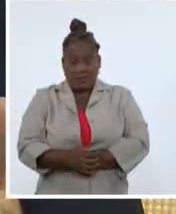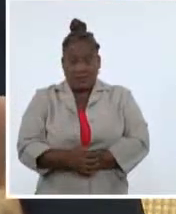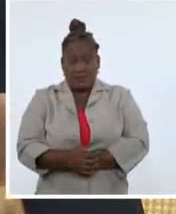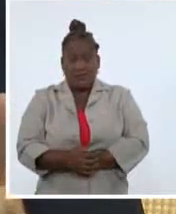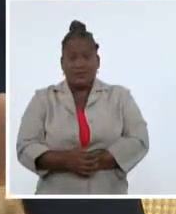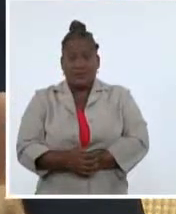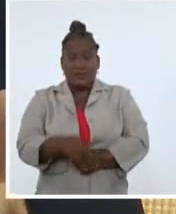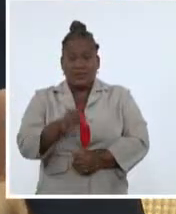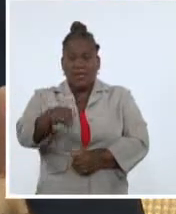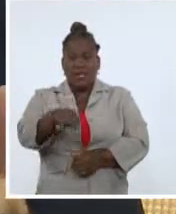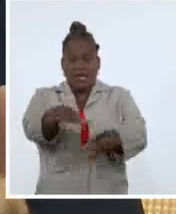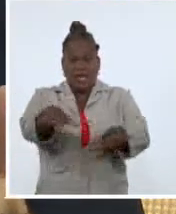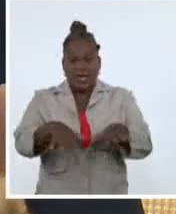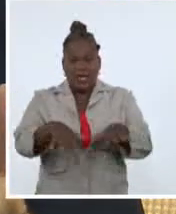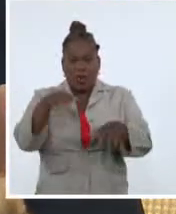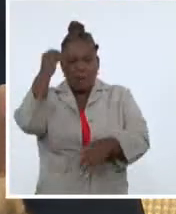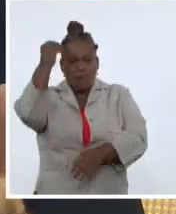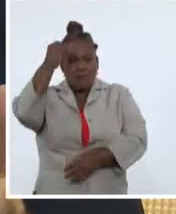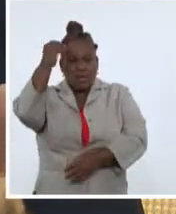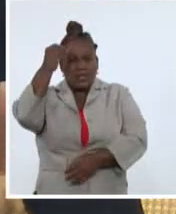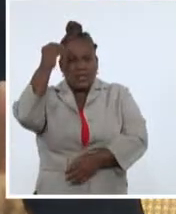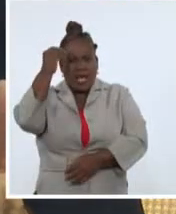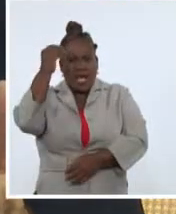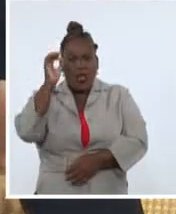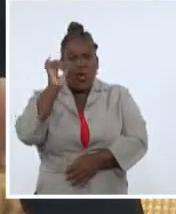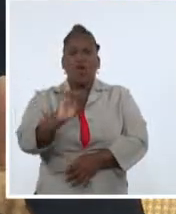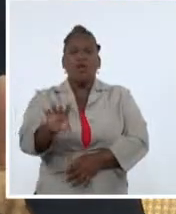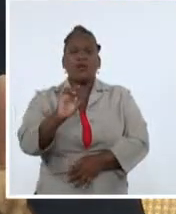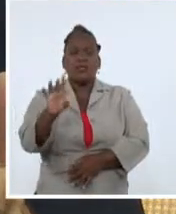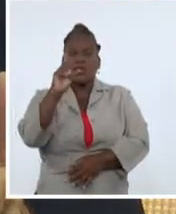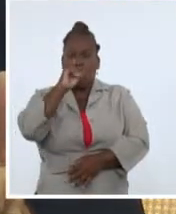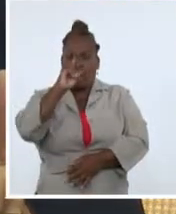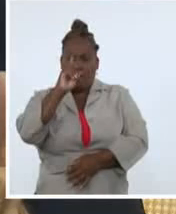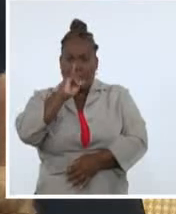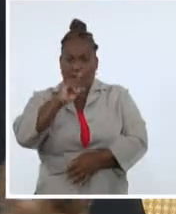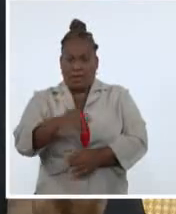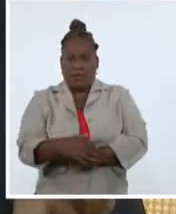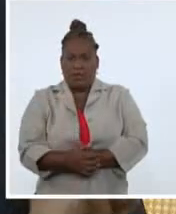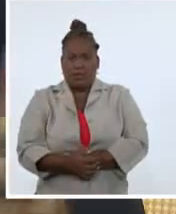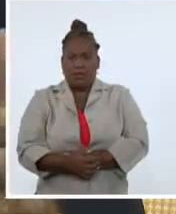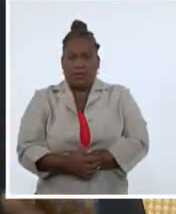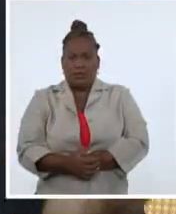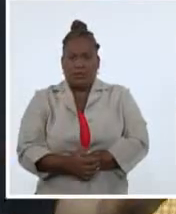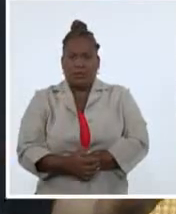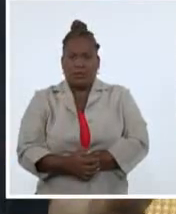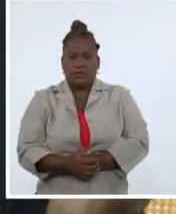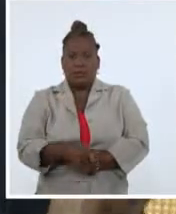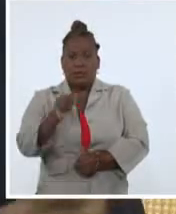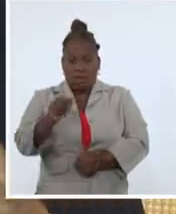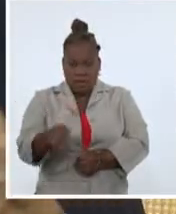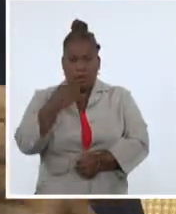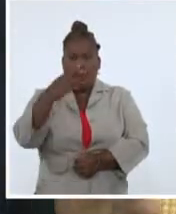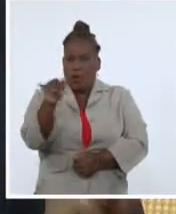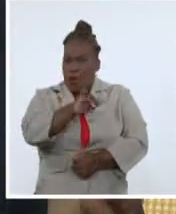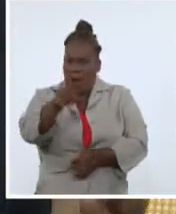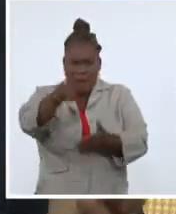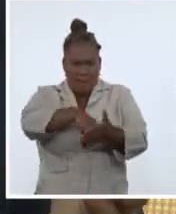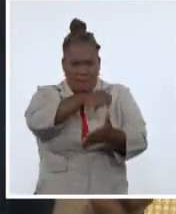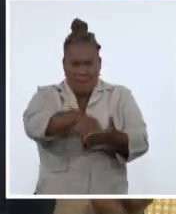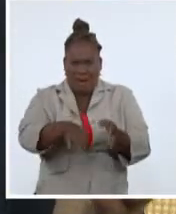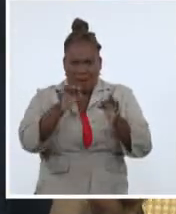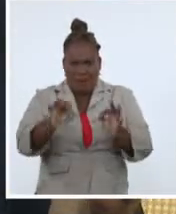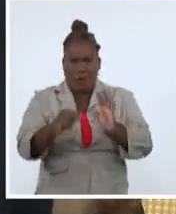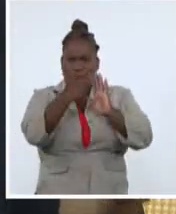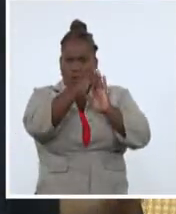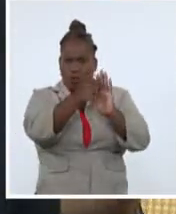digamos, pensando para el 15 de noviembre, responde a ese plan, responde a un guión.